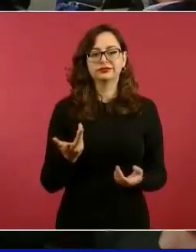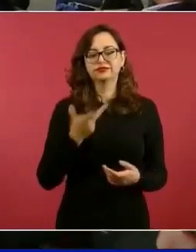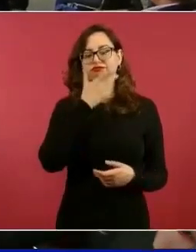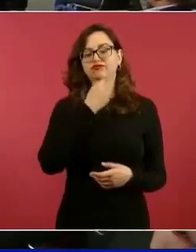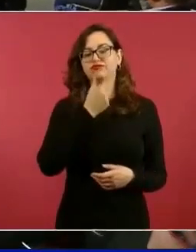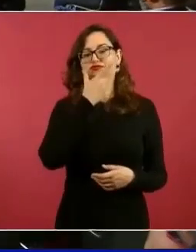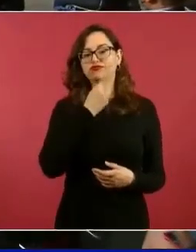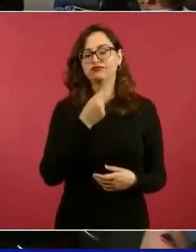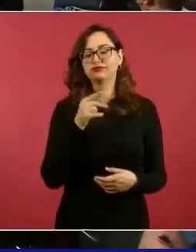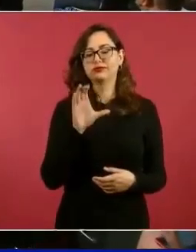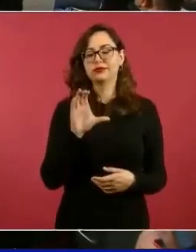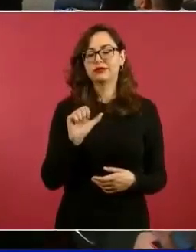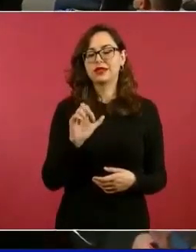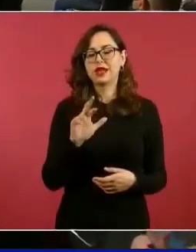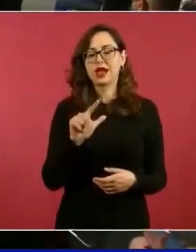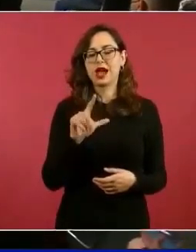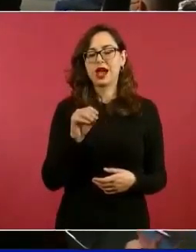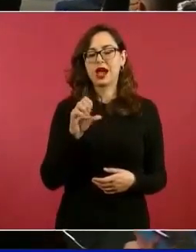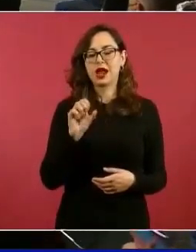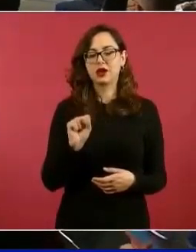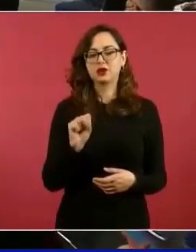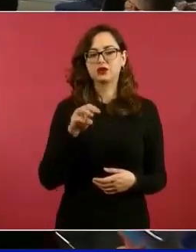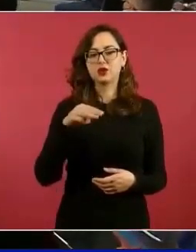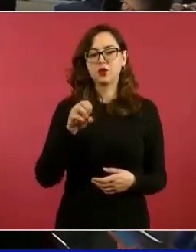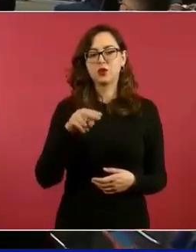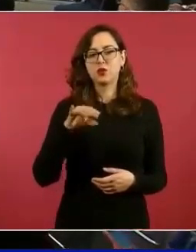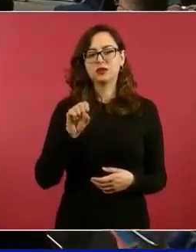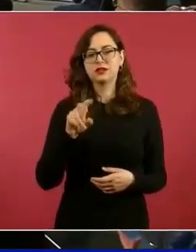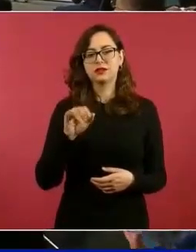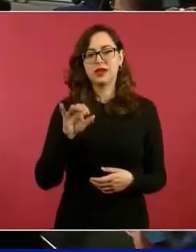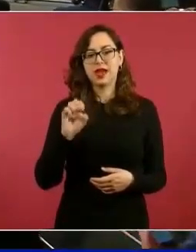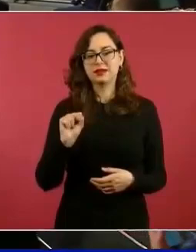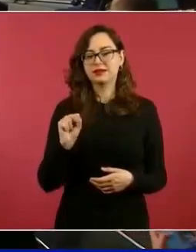Monsivar, de cómo trabajaba.